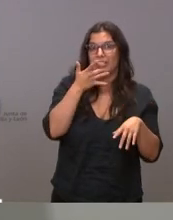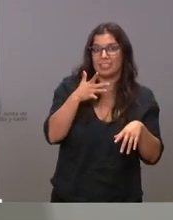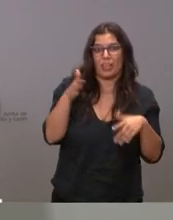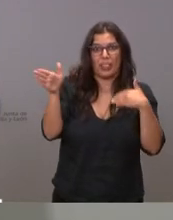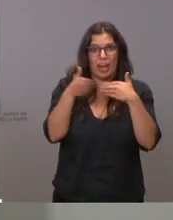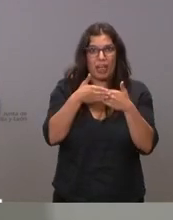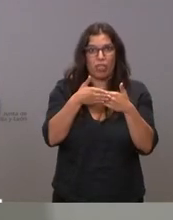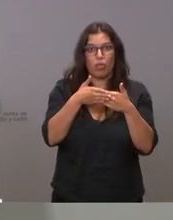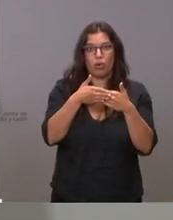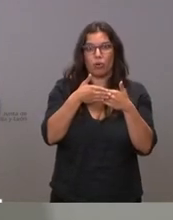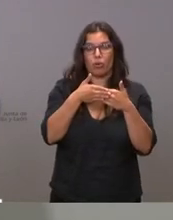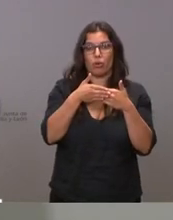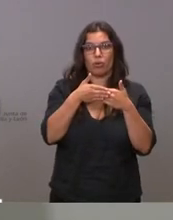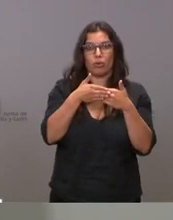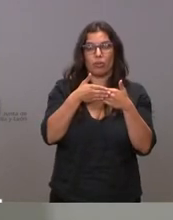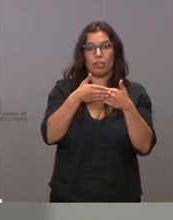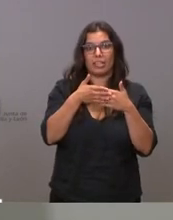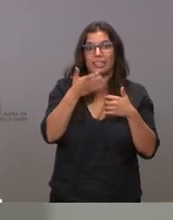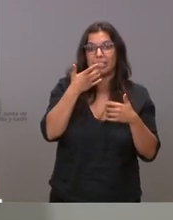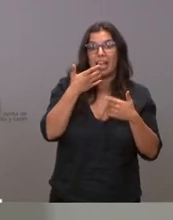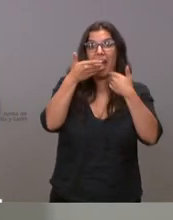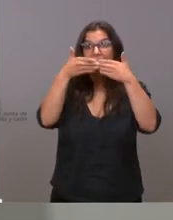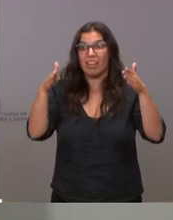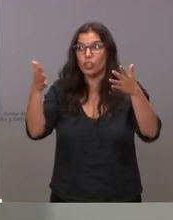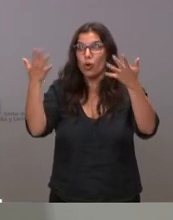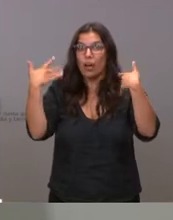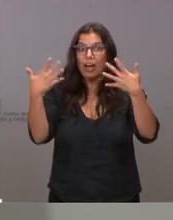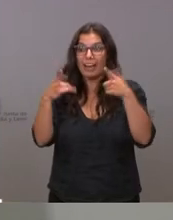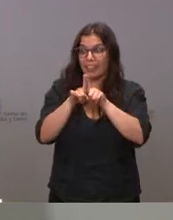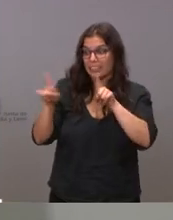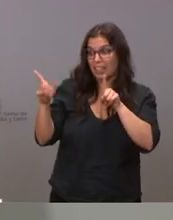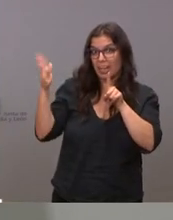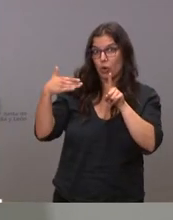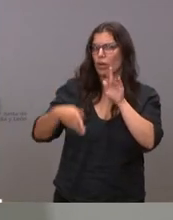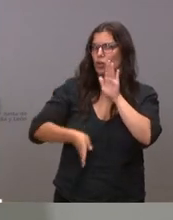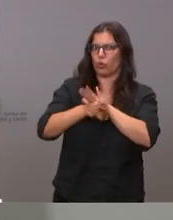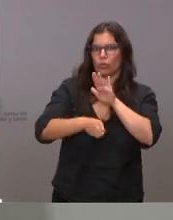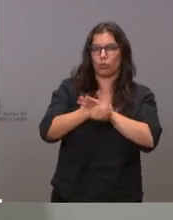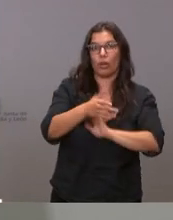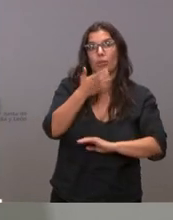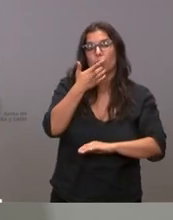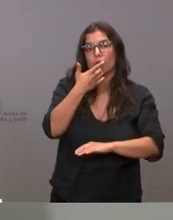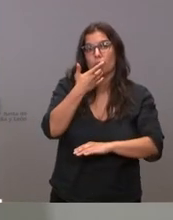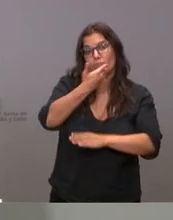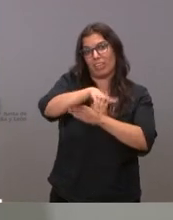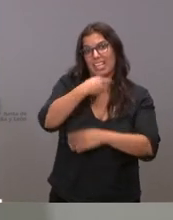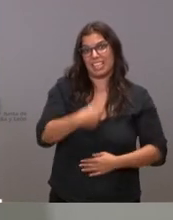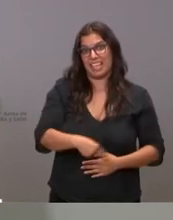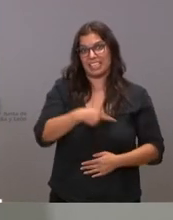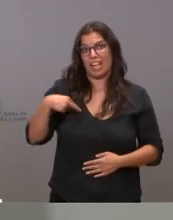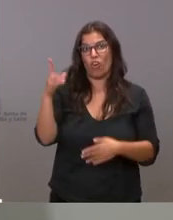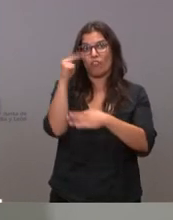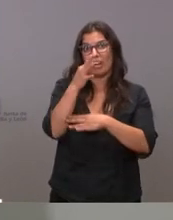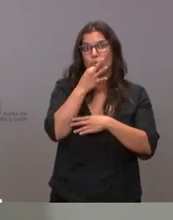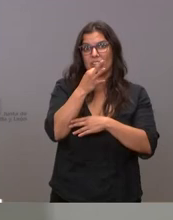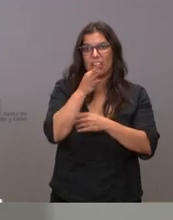sitio cerrado y siempre y cuando estando en un sitio abierto no puedan mantener la distancia de seguridad es decir en la calle Santiago un viernes por la tarde pues parece bastante